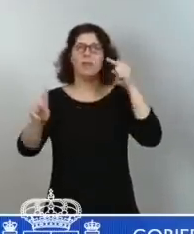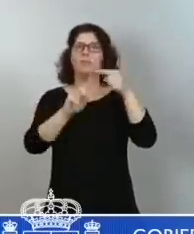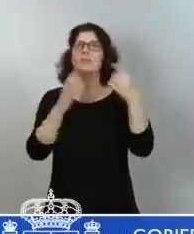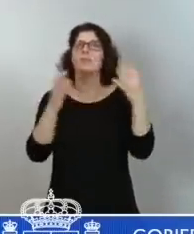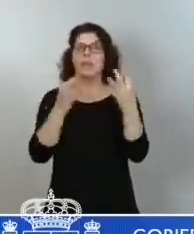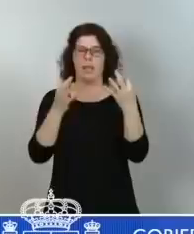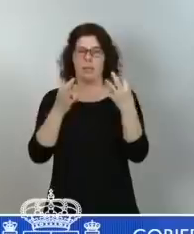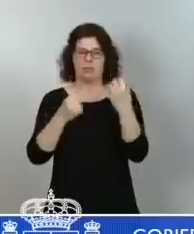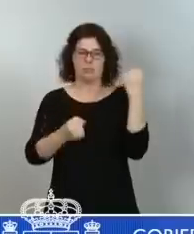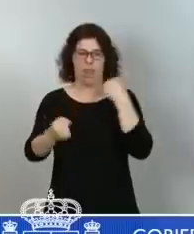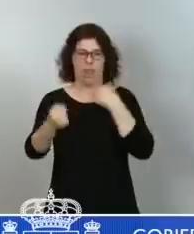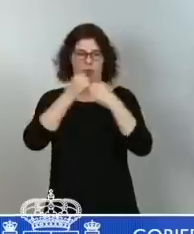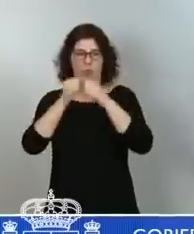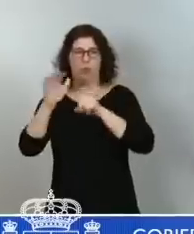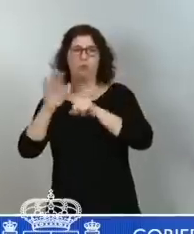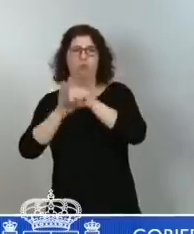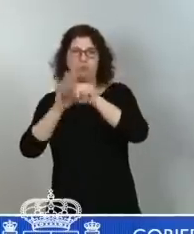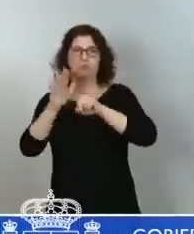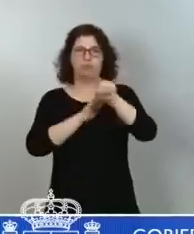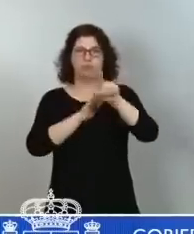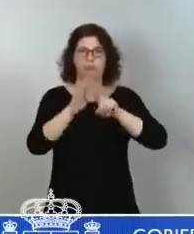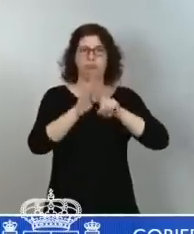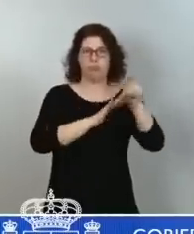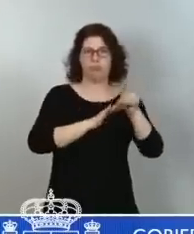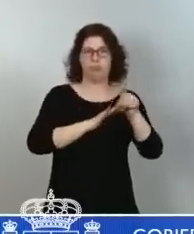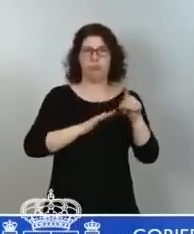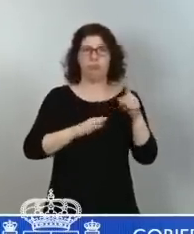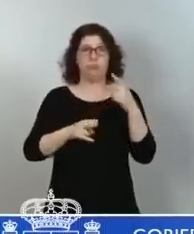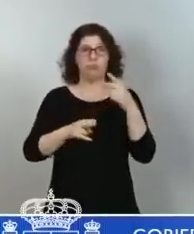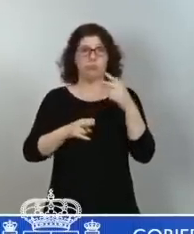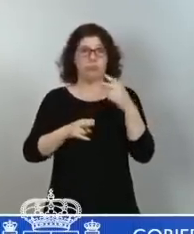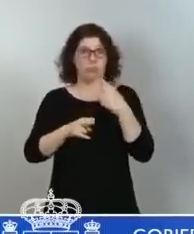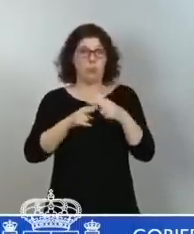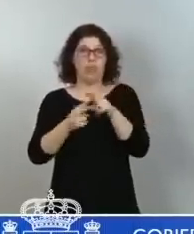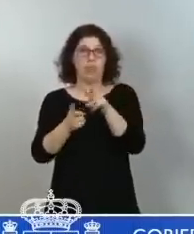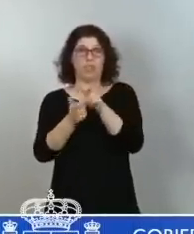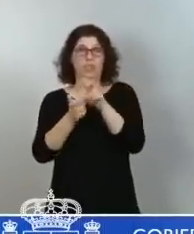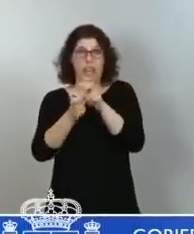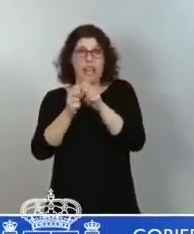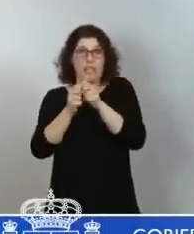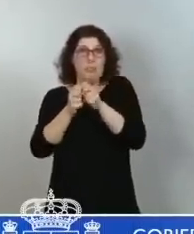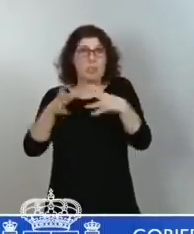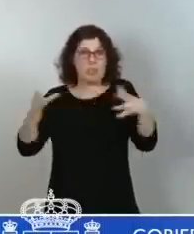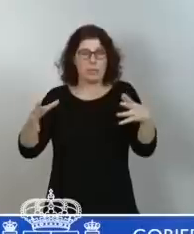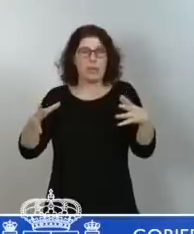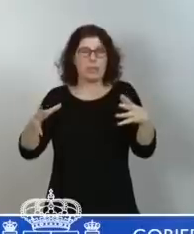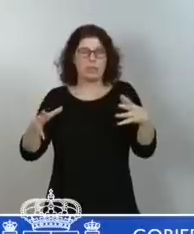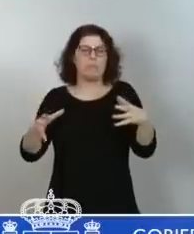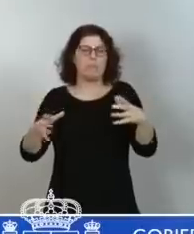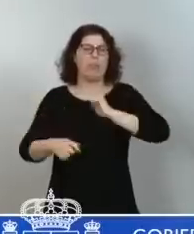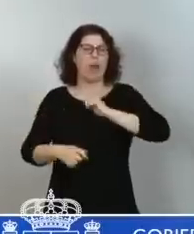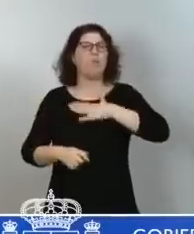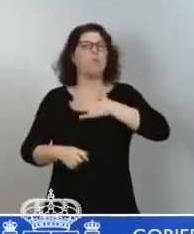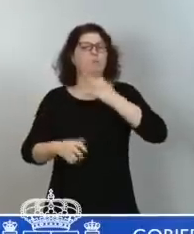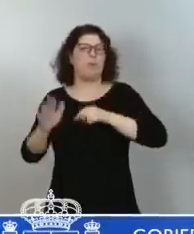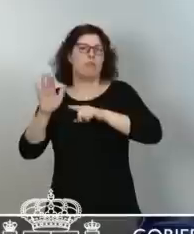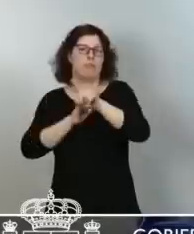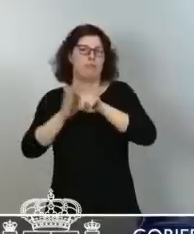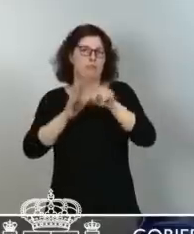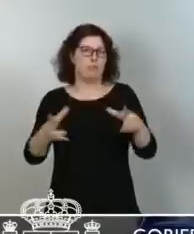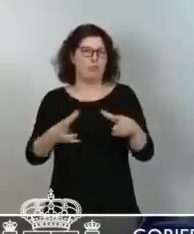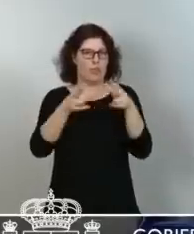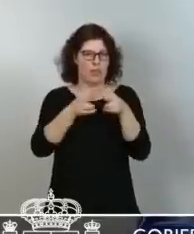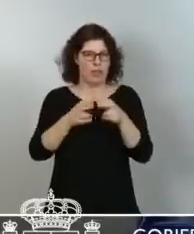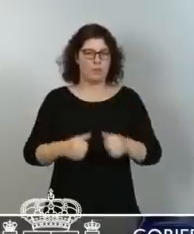y que las políticas fiscales expansivas son condición de posibilidad del desarrollo de sociedades avanzadas. Al mismo tiempo,